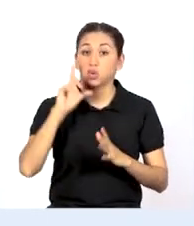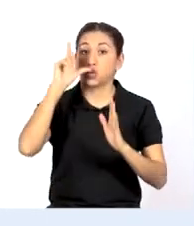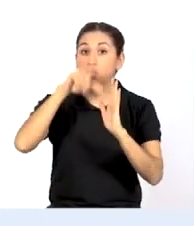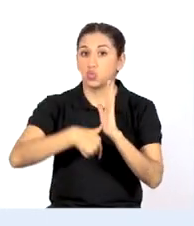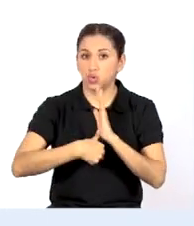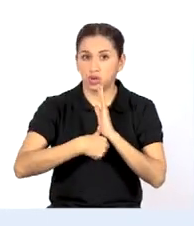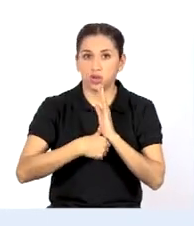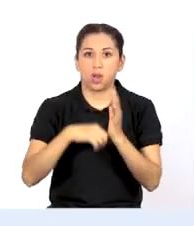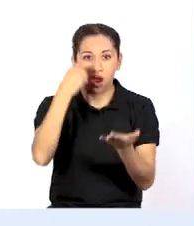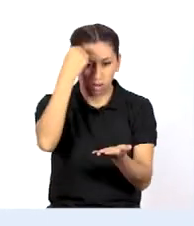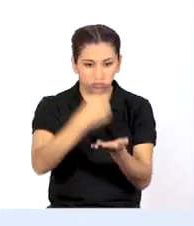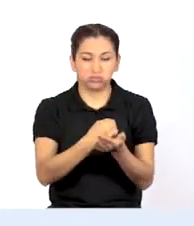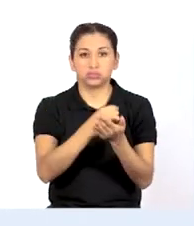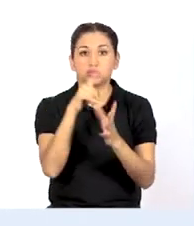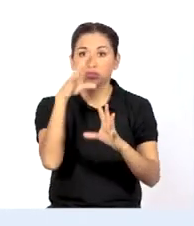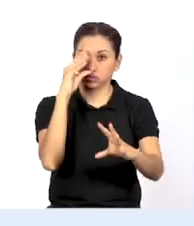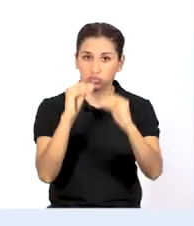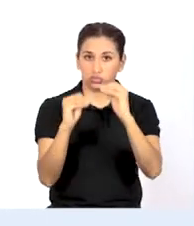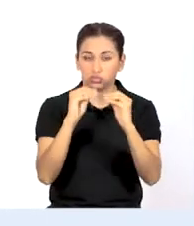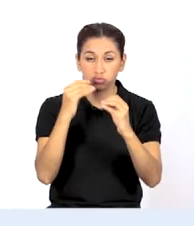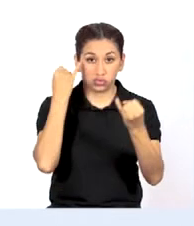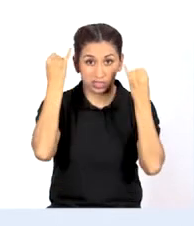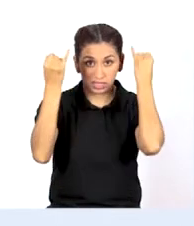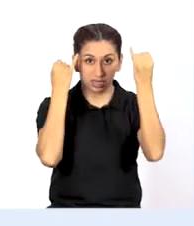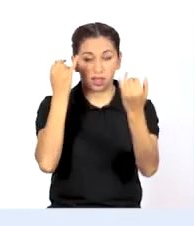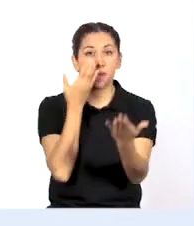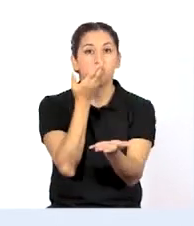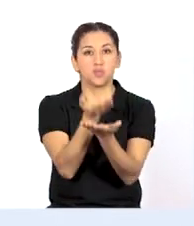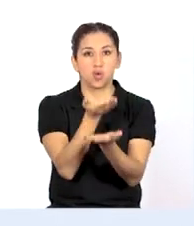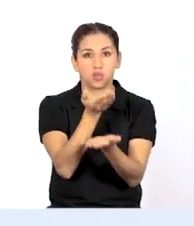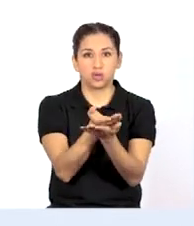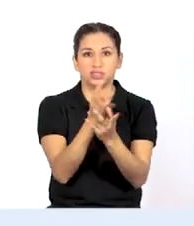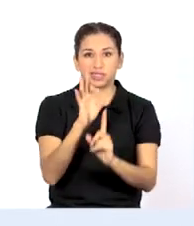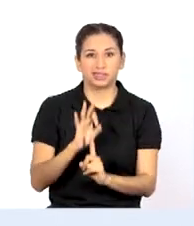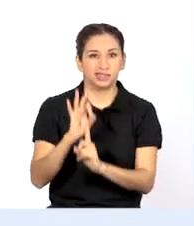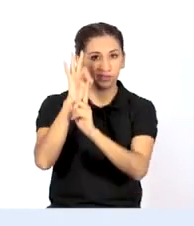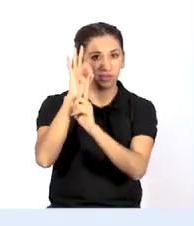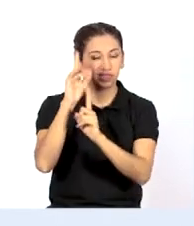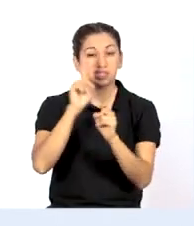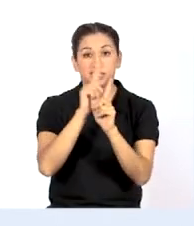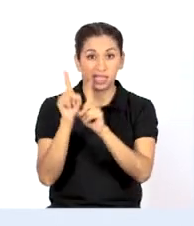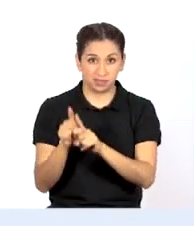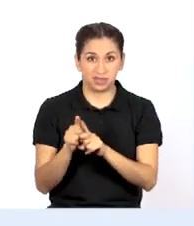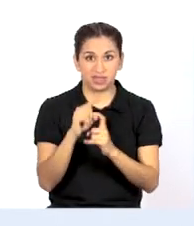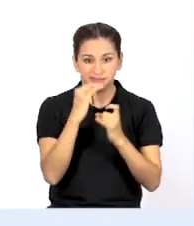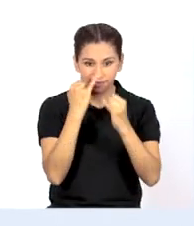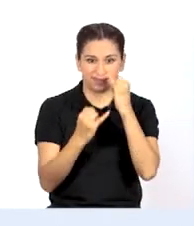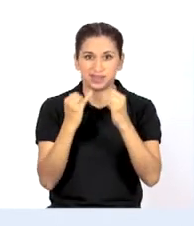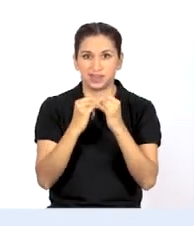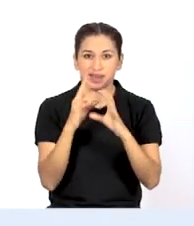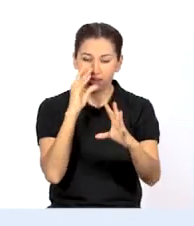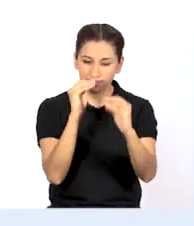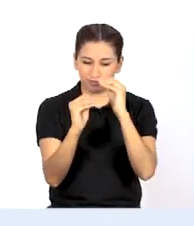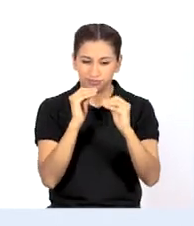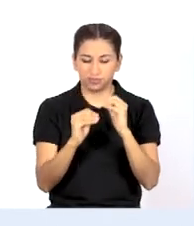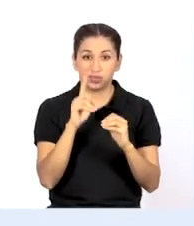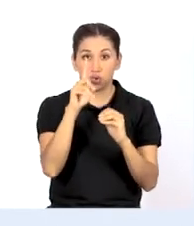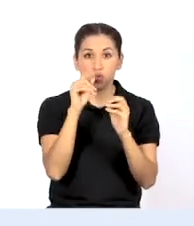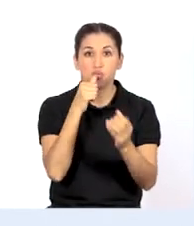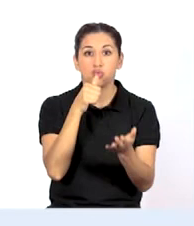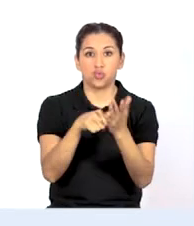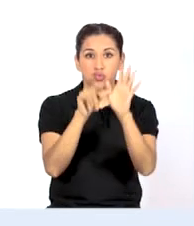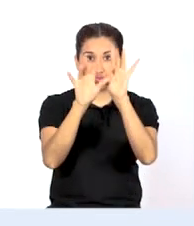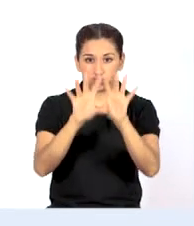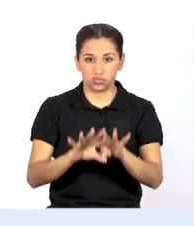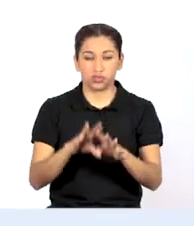Luego, validamos las soluciones creativas, propuestas con especialistas y finalmente, elaboramos